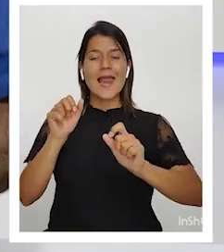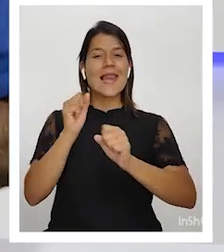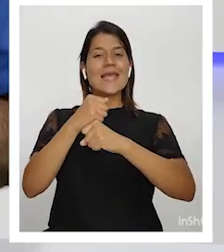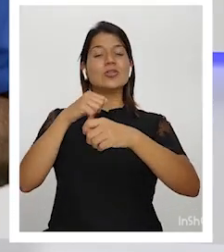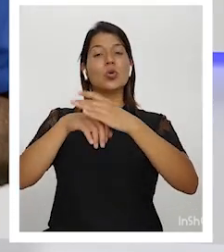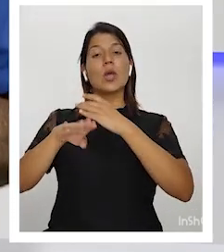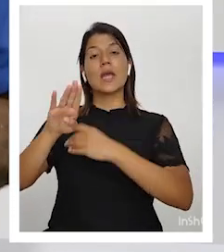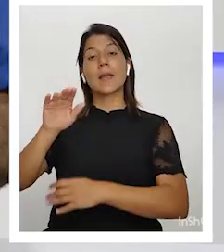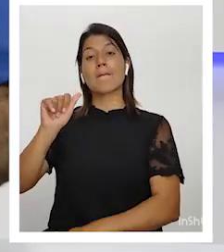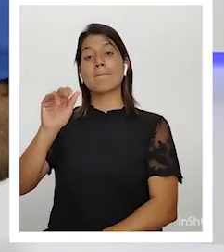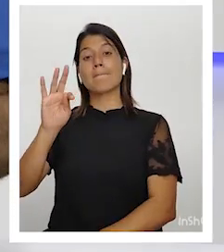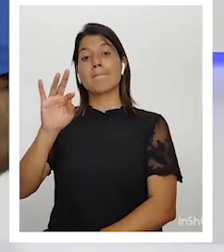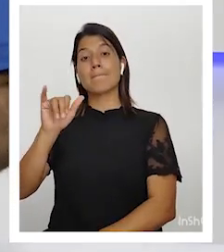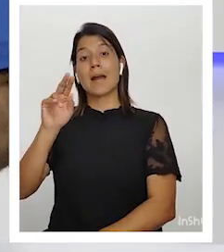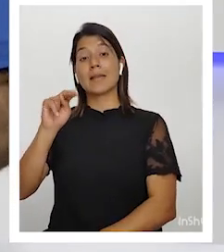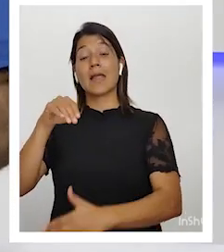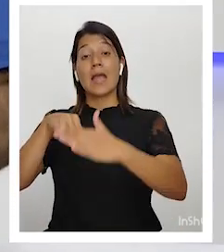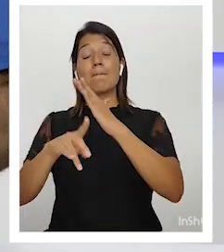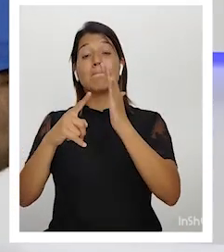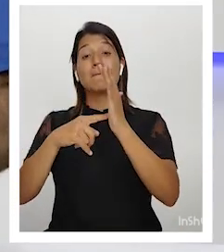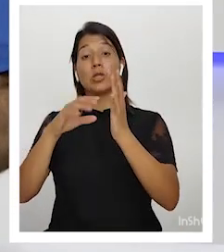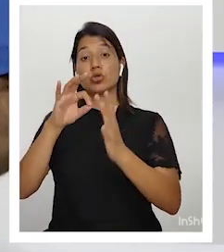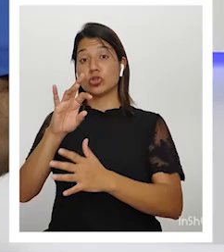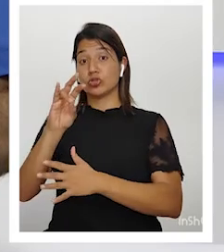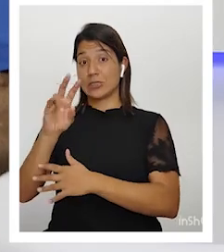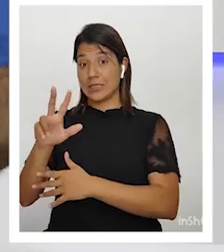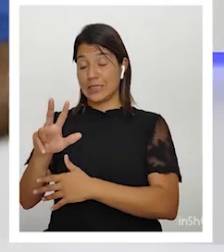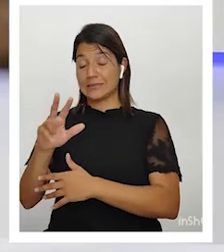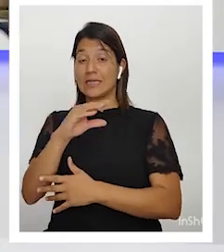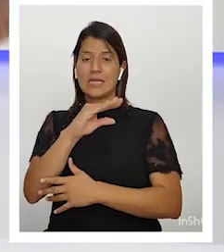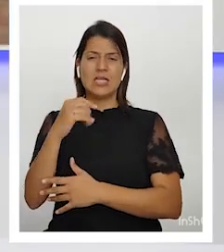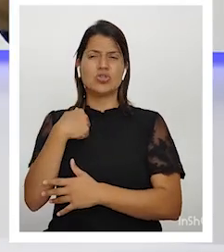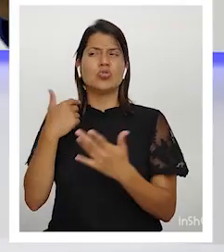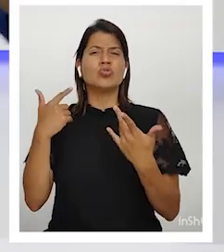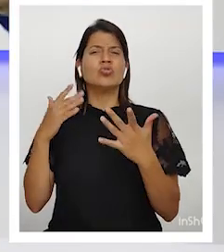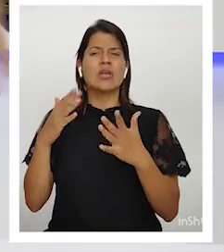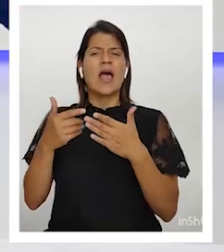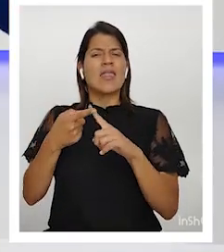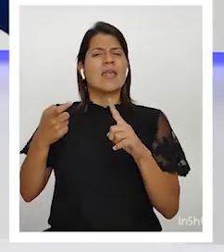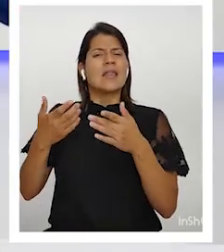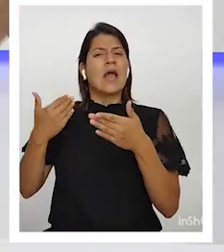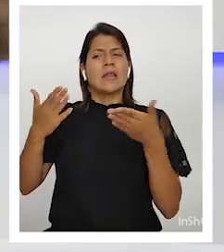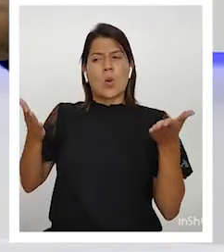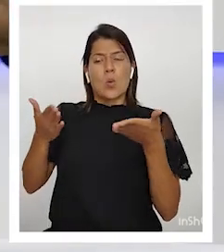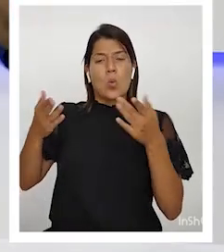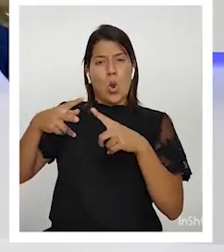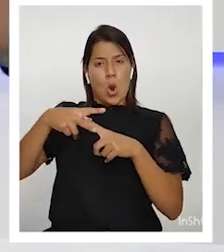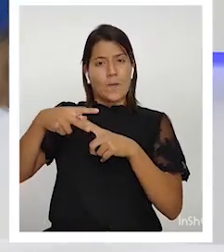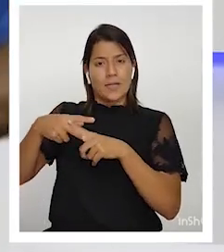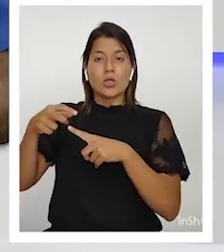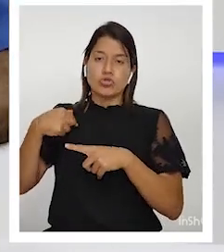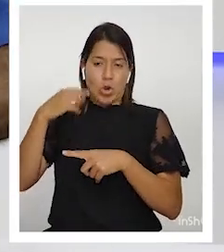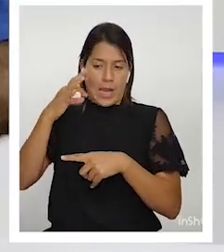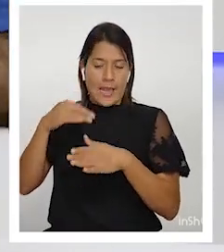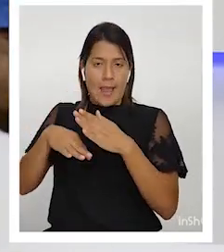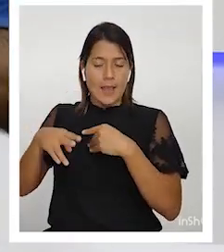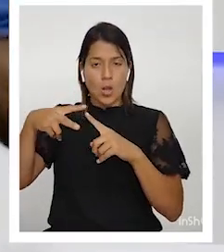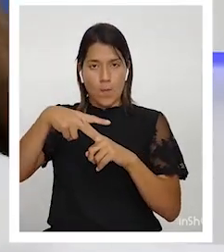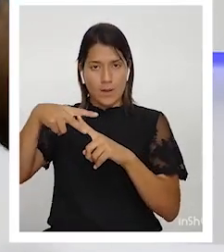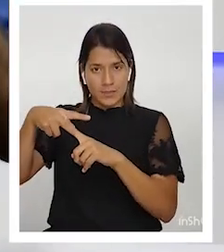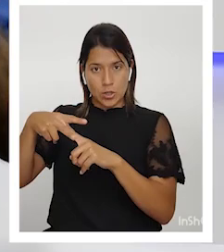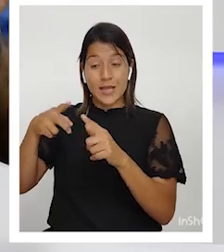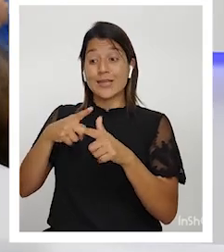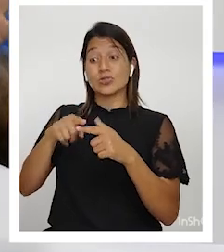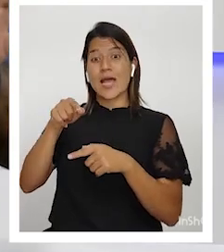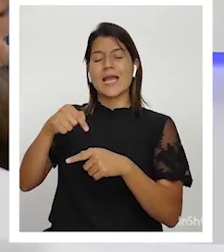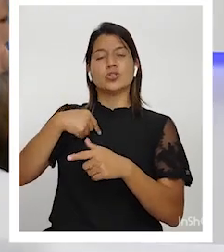Batán en el año 73. Y ya yo venía promoviendo las cooperativas porque creía en eso, pero ahí